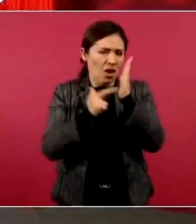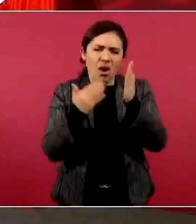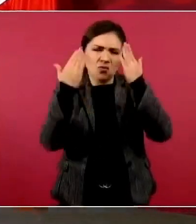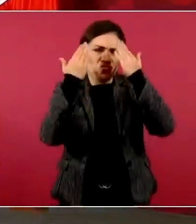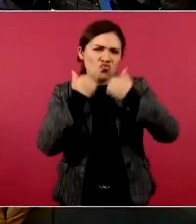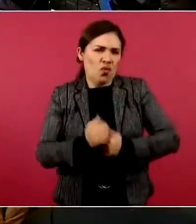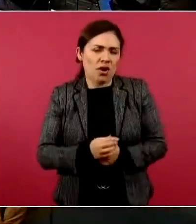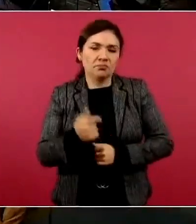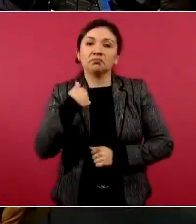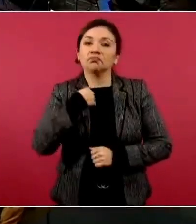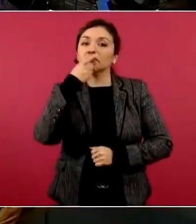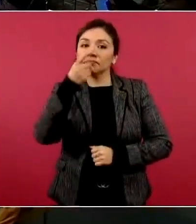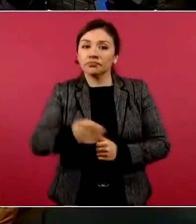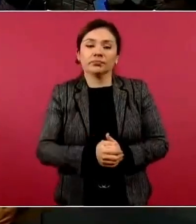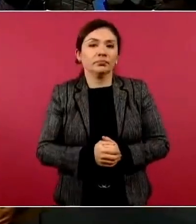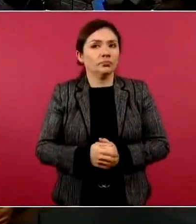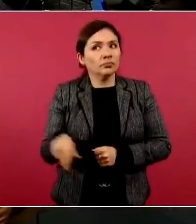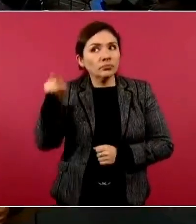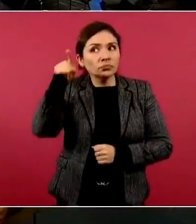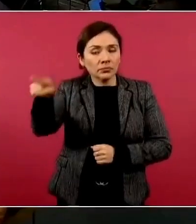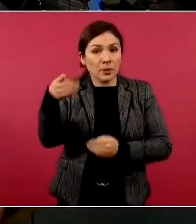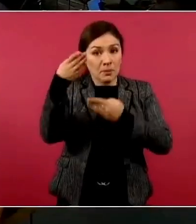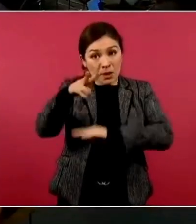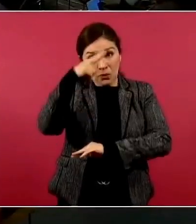dijimos autonomía al Banco de México.